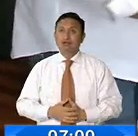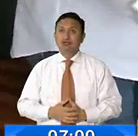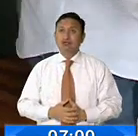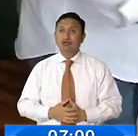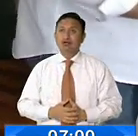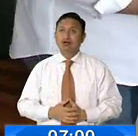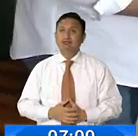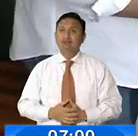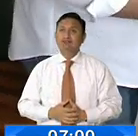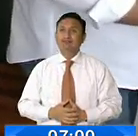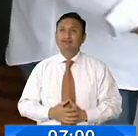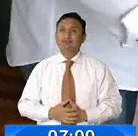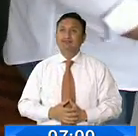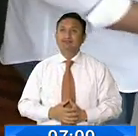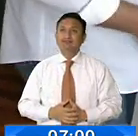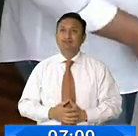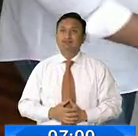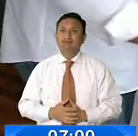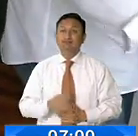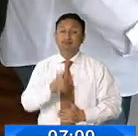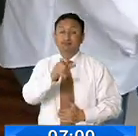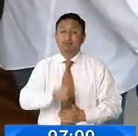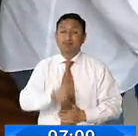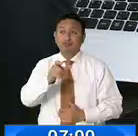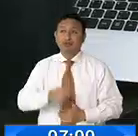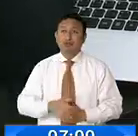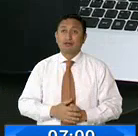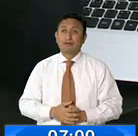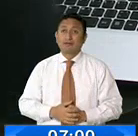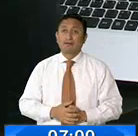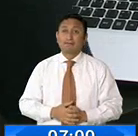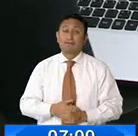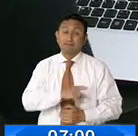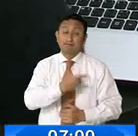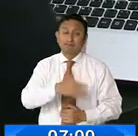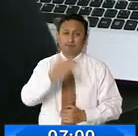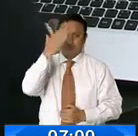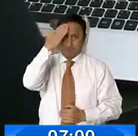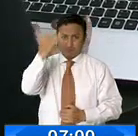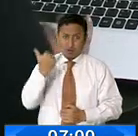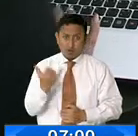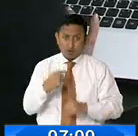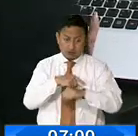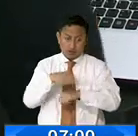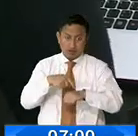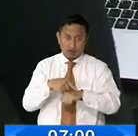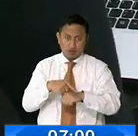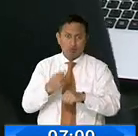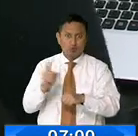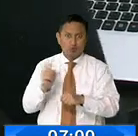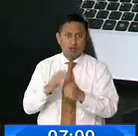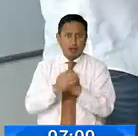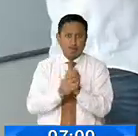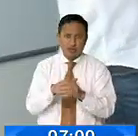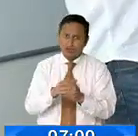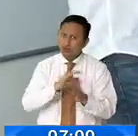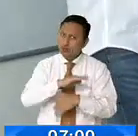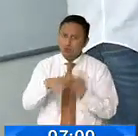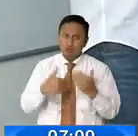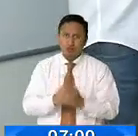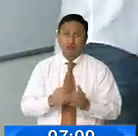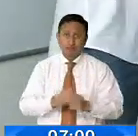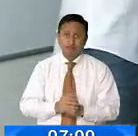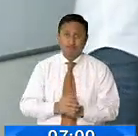Ajetreados, encontramos a simpatizantes del movimiento Avanza. Ellos saben que no se puede perder tiempo y quieren aprovecharlo al máximo,